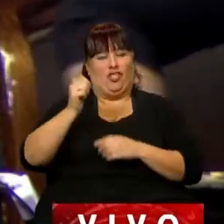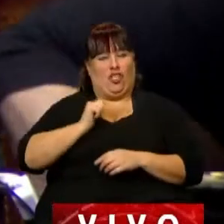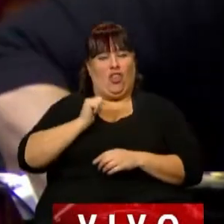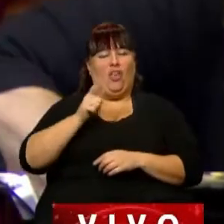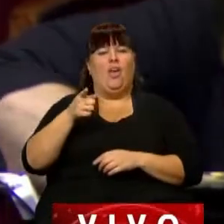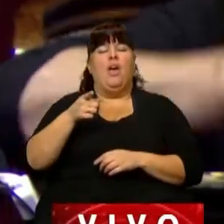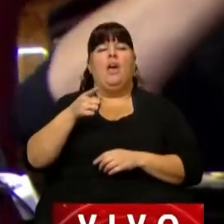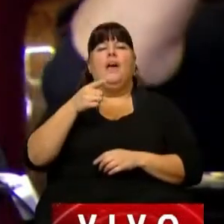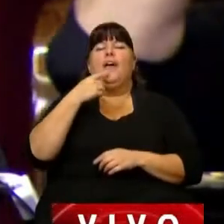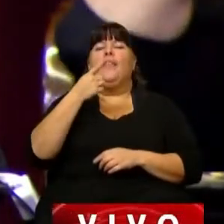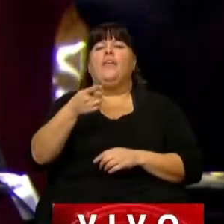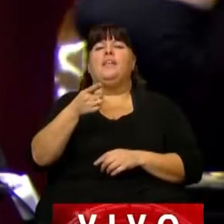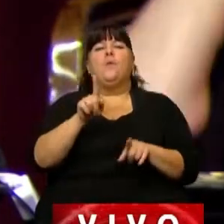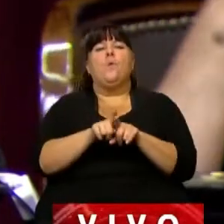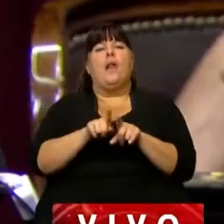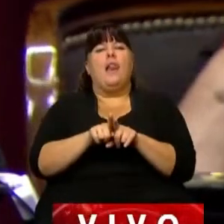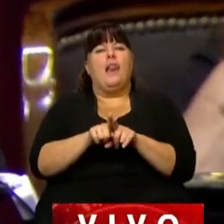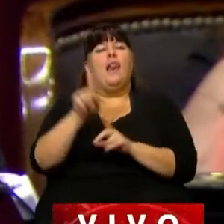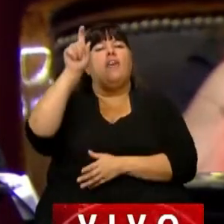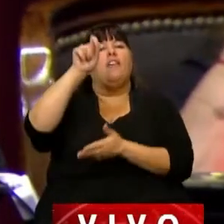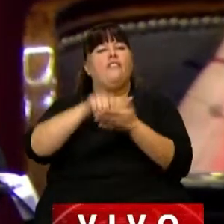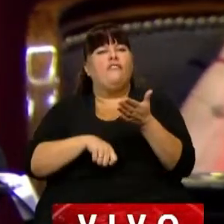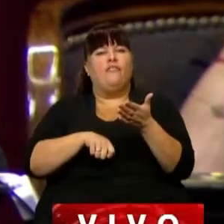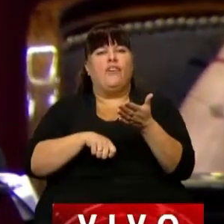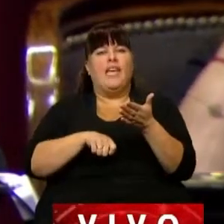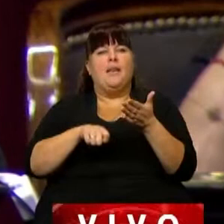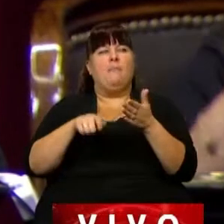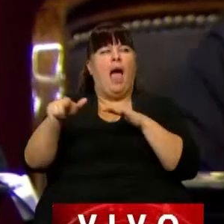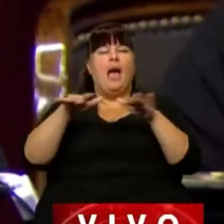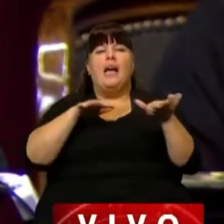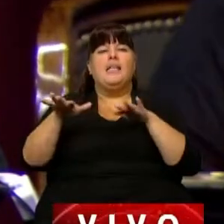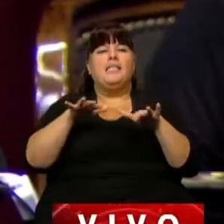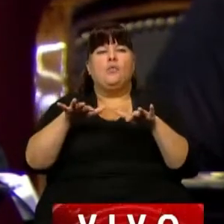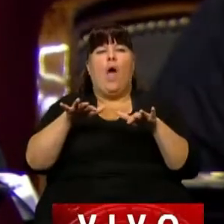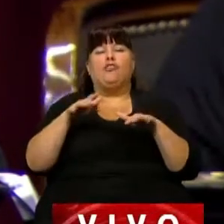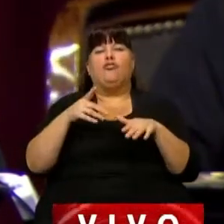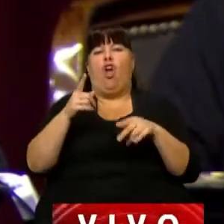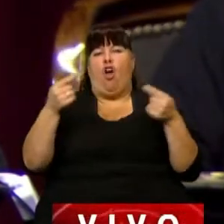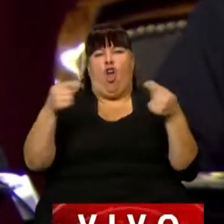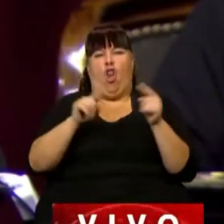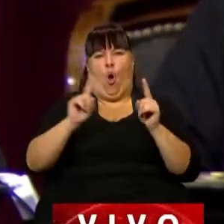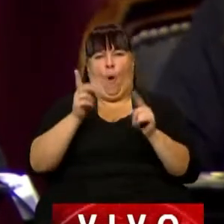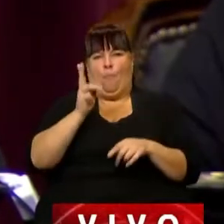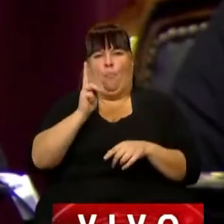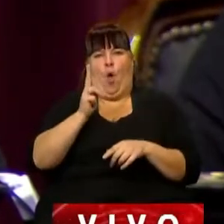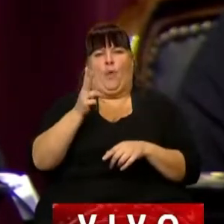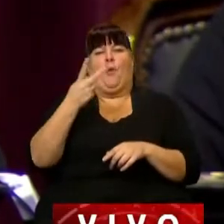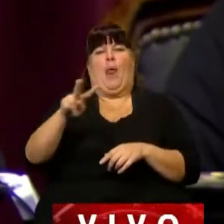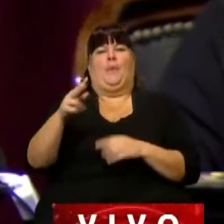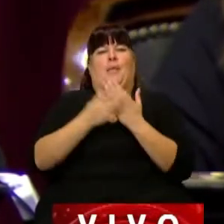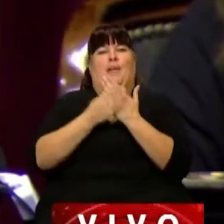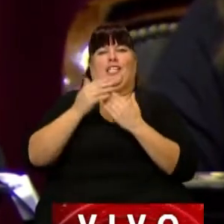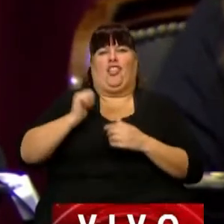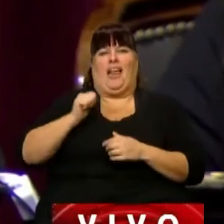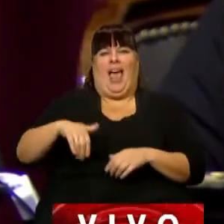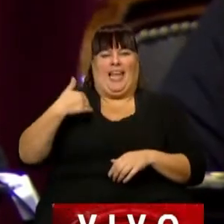habla de que fue firmado en una situación que no se correspondía para un vicecanciller